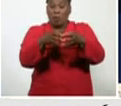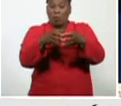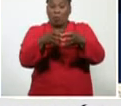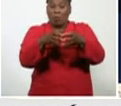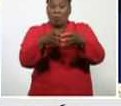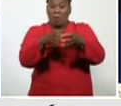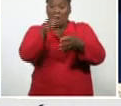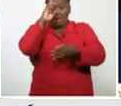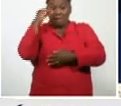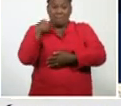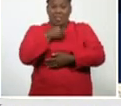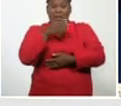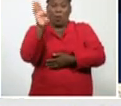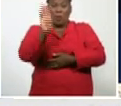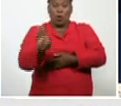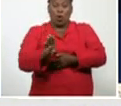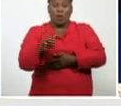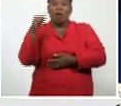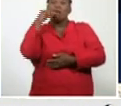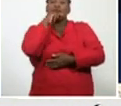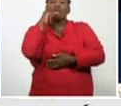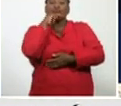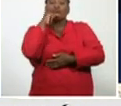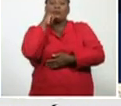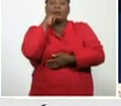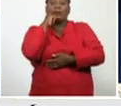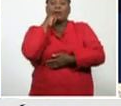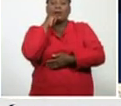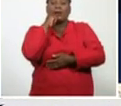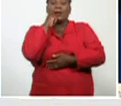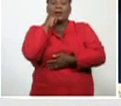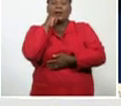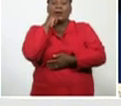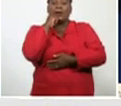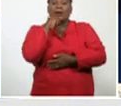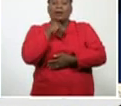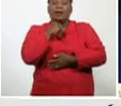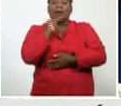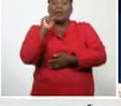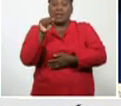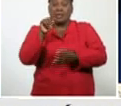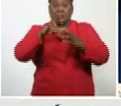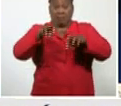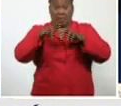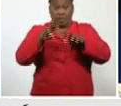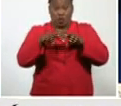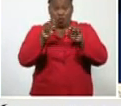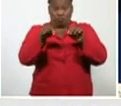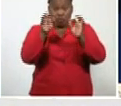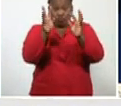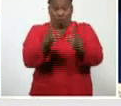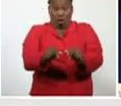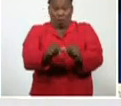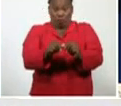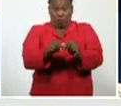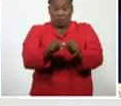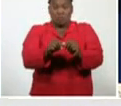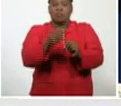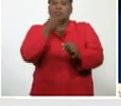médico, biológica, de Rusia, y que, en este estudio, se pudo identificar,